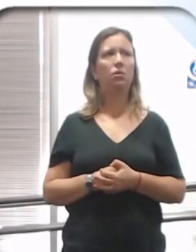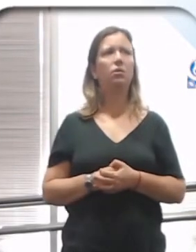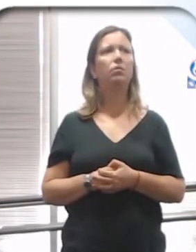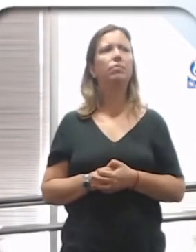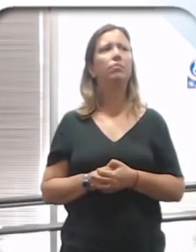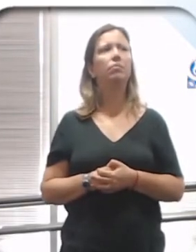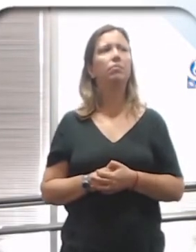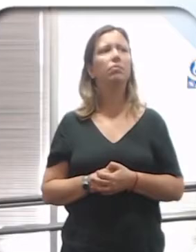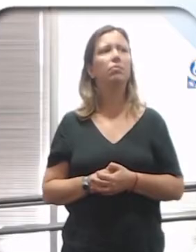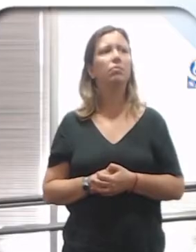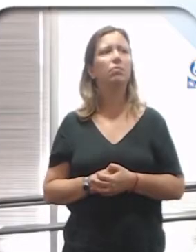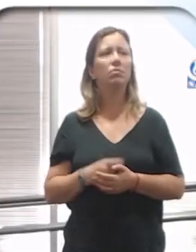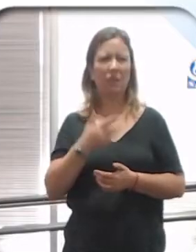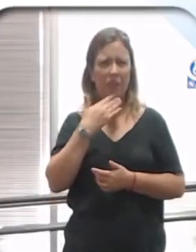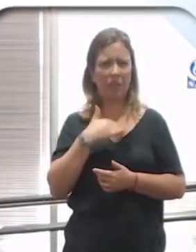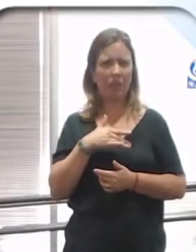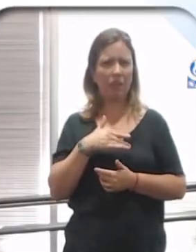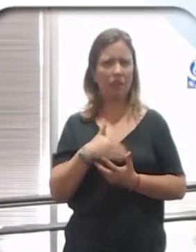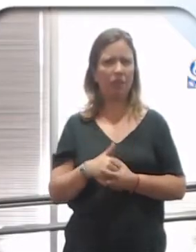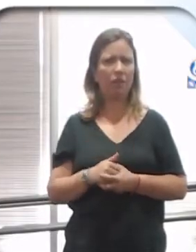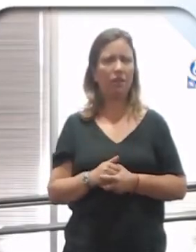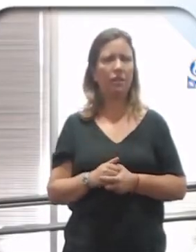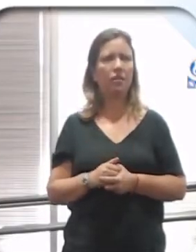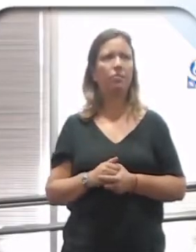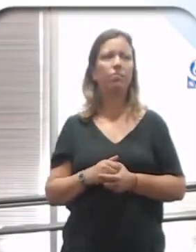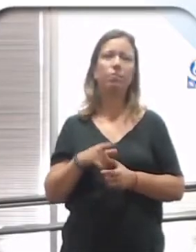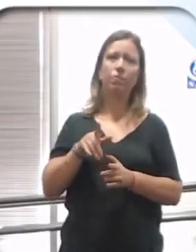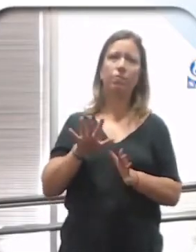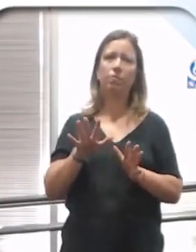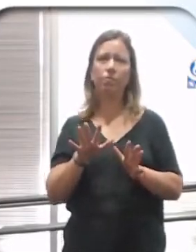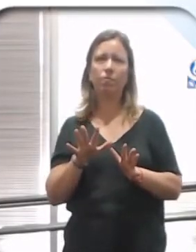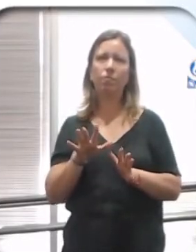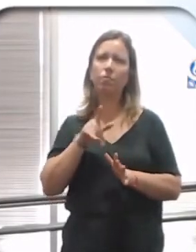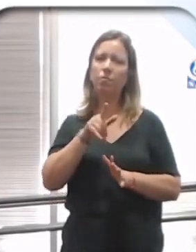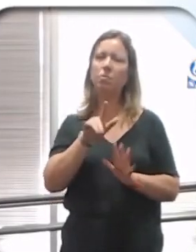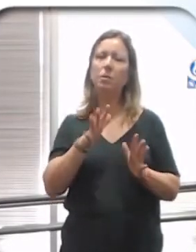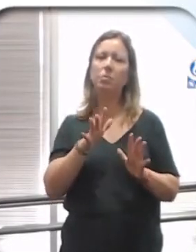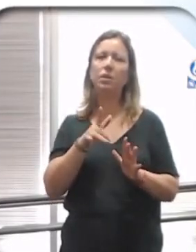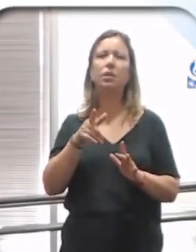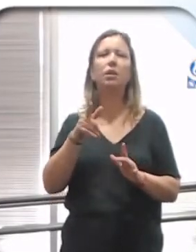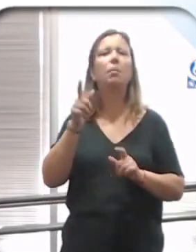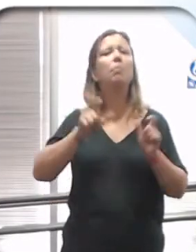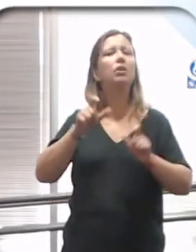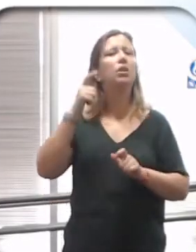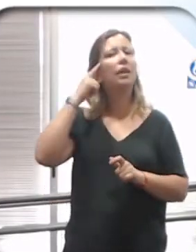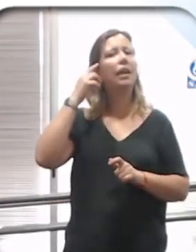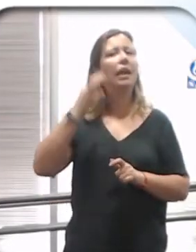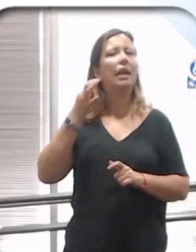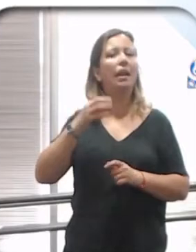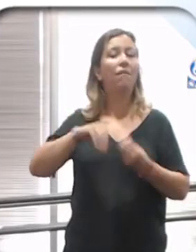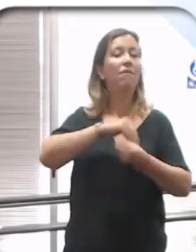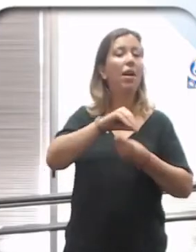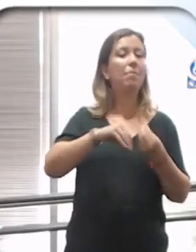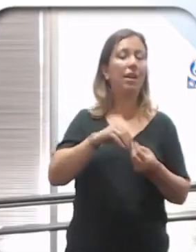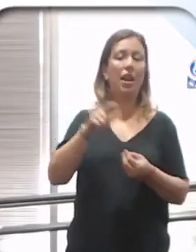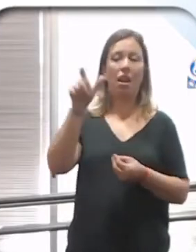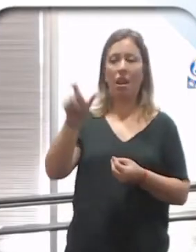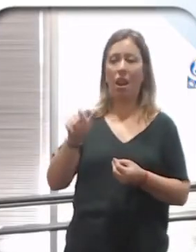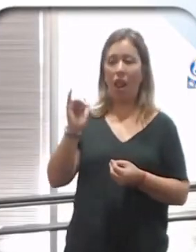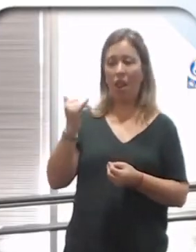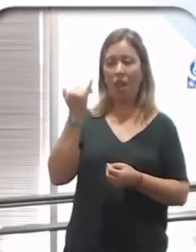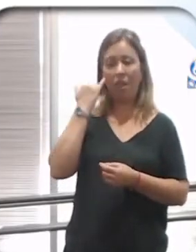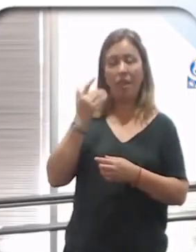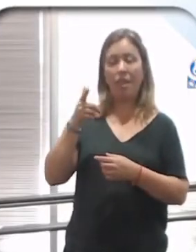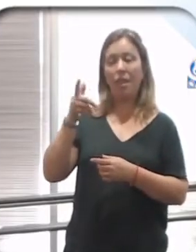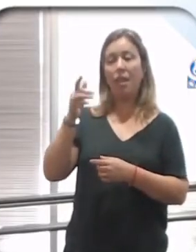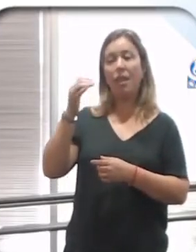realidad? ¿Se entiende a lo que voy? Ahí me parece que lo que vas a hacer es que no consideras que una persona, o la familia, no puede considerar que